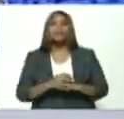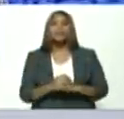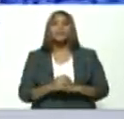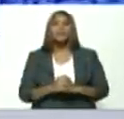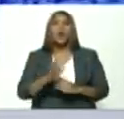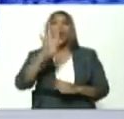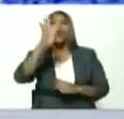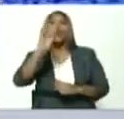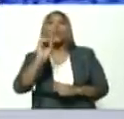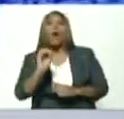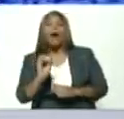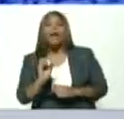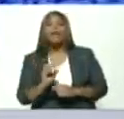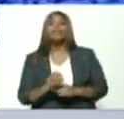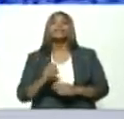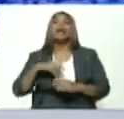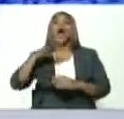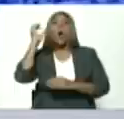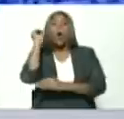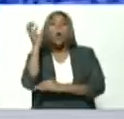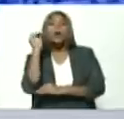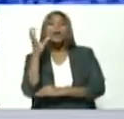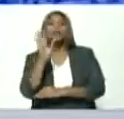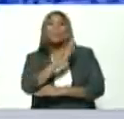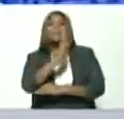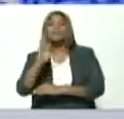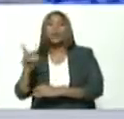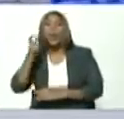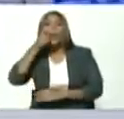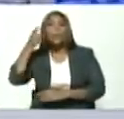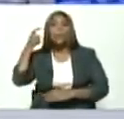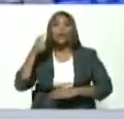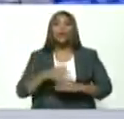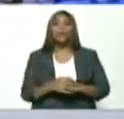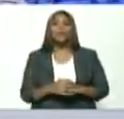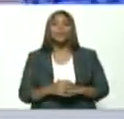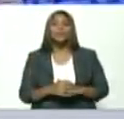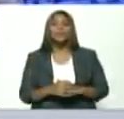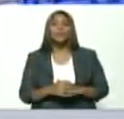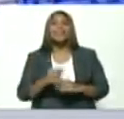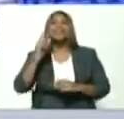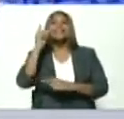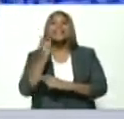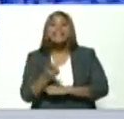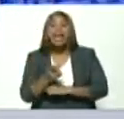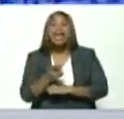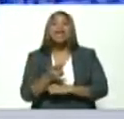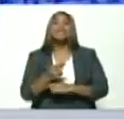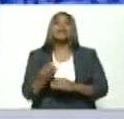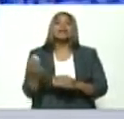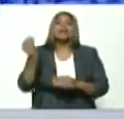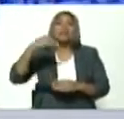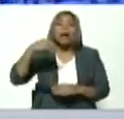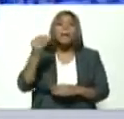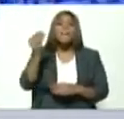40 congresos bicentenarios de los pueblos que deben mantenerse alimentados